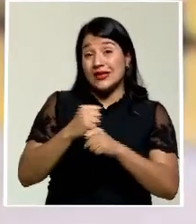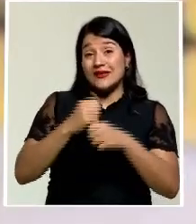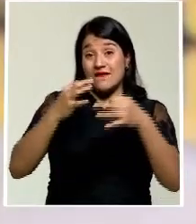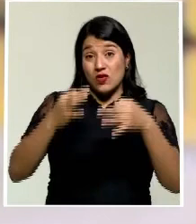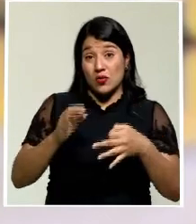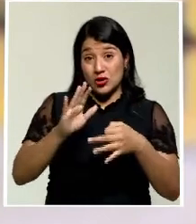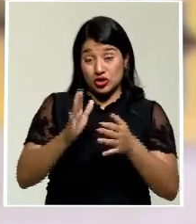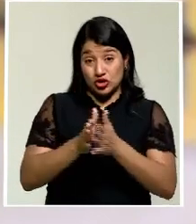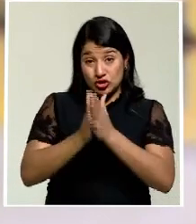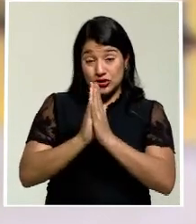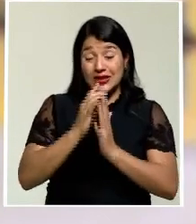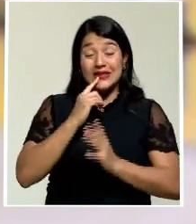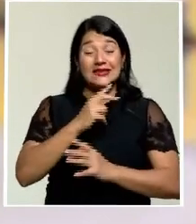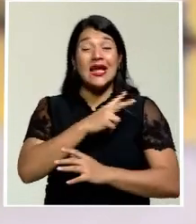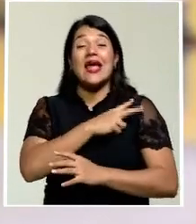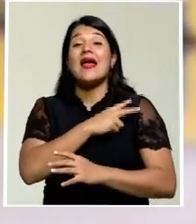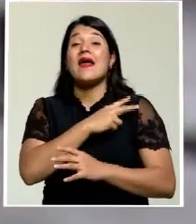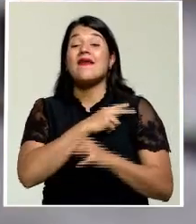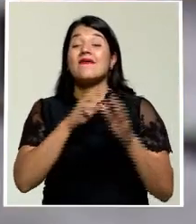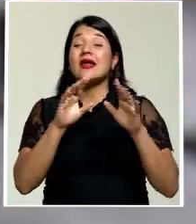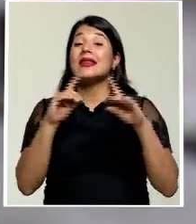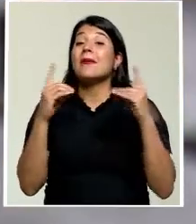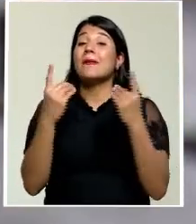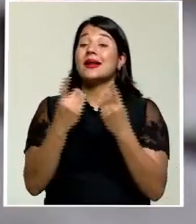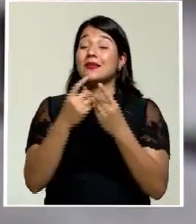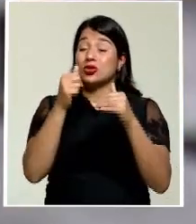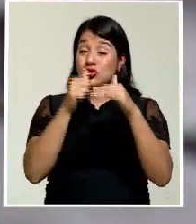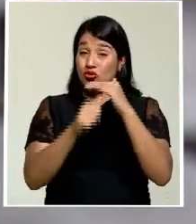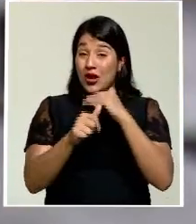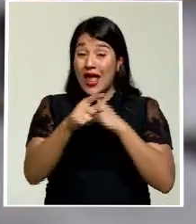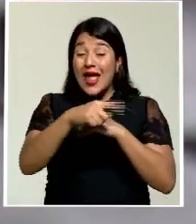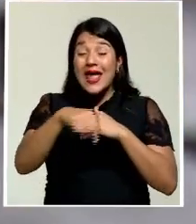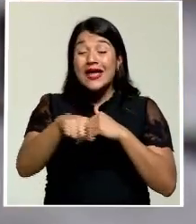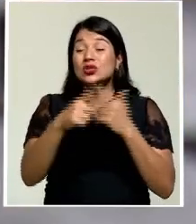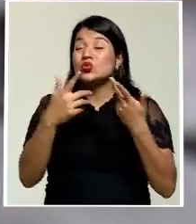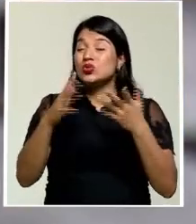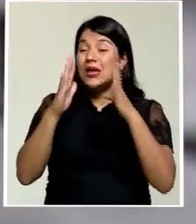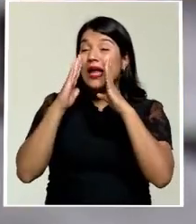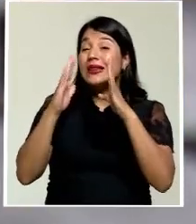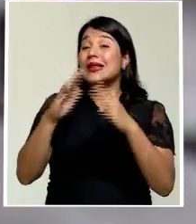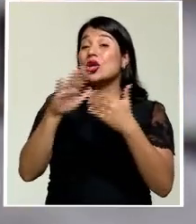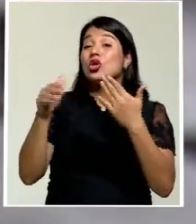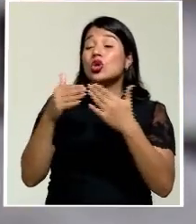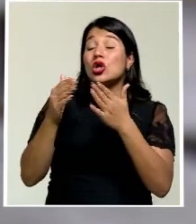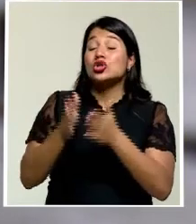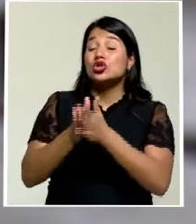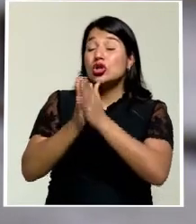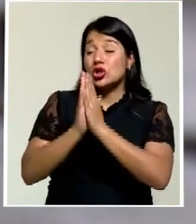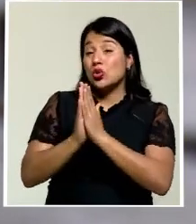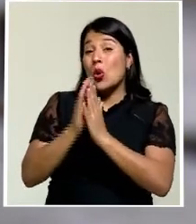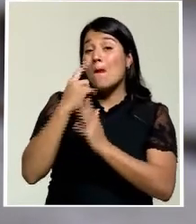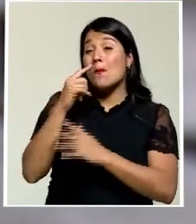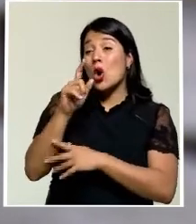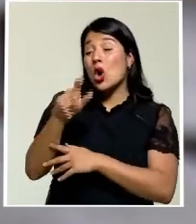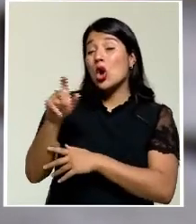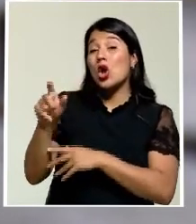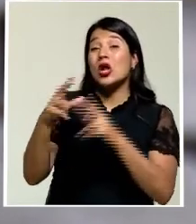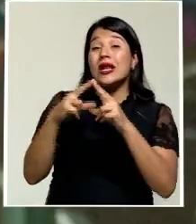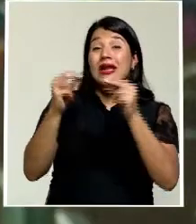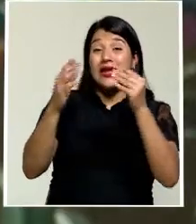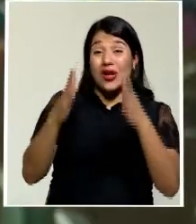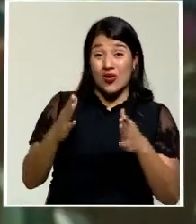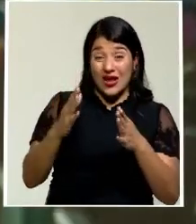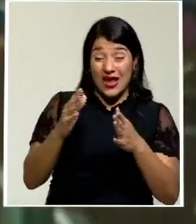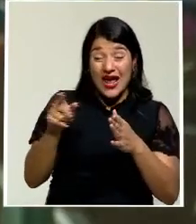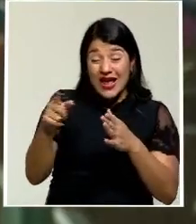De acuerdo con el jefe de la Unidad de Refugio, esta crisis ha superado la cantidad de solicitudes de refugio de nicaragüenses que se hicieron a finales de los años